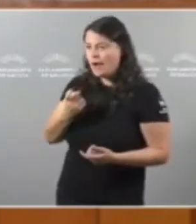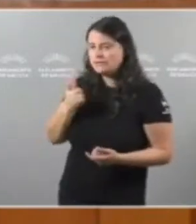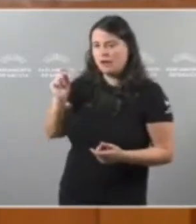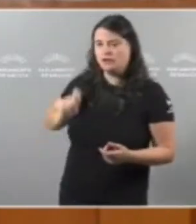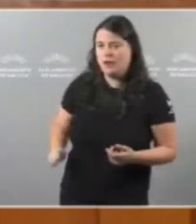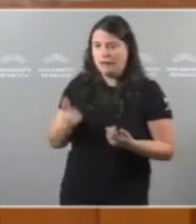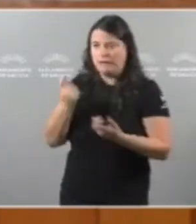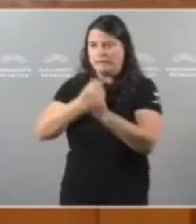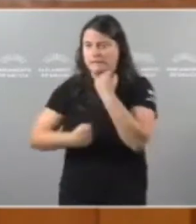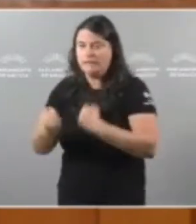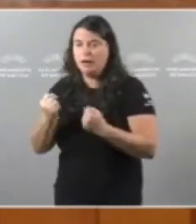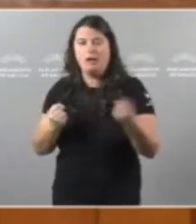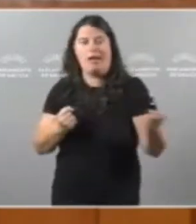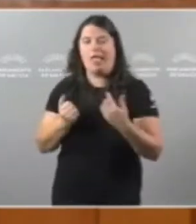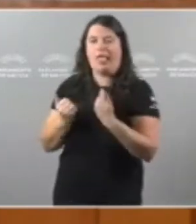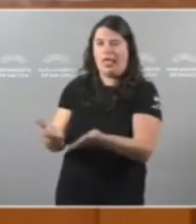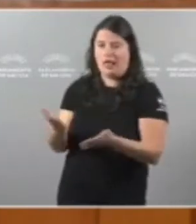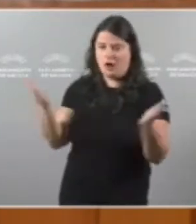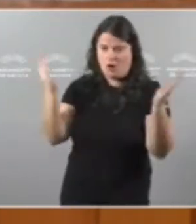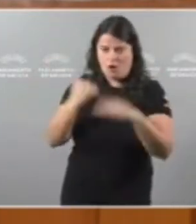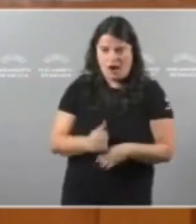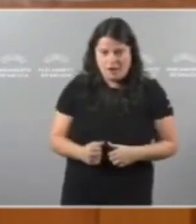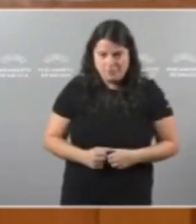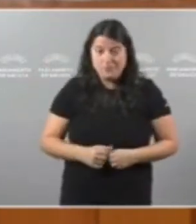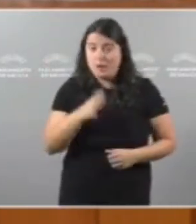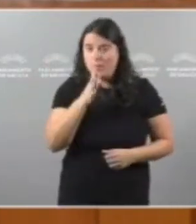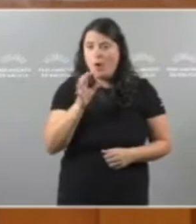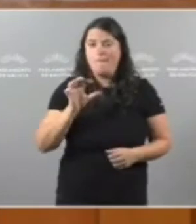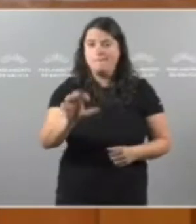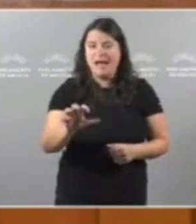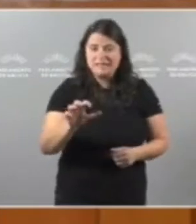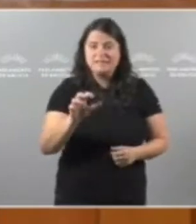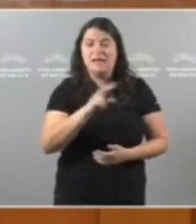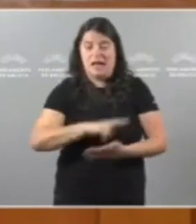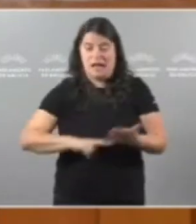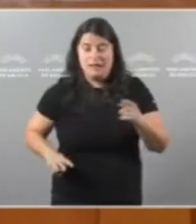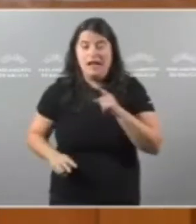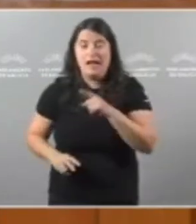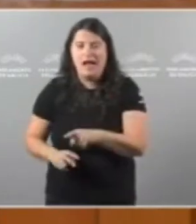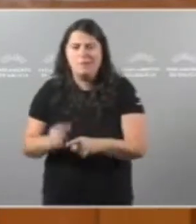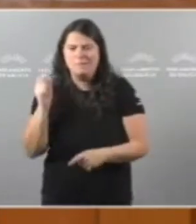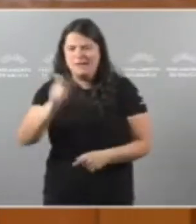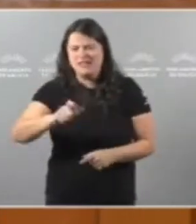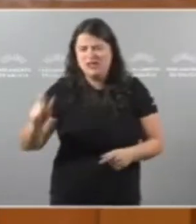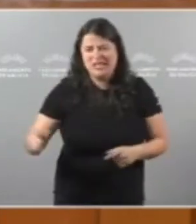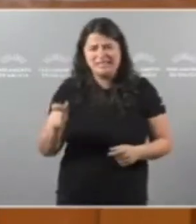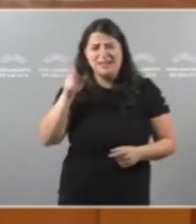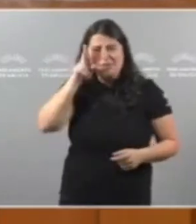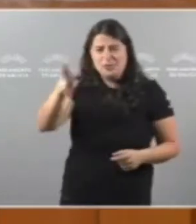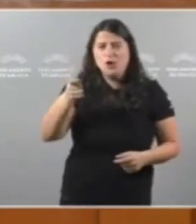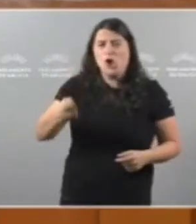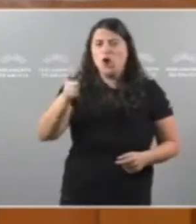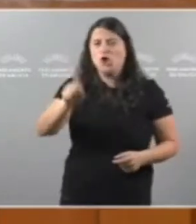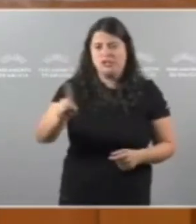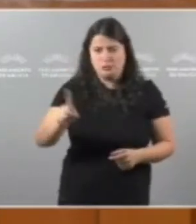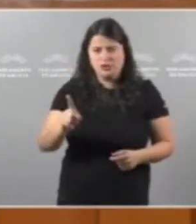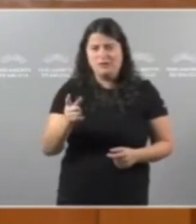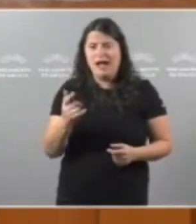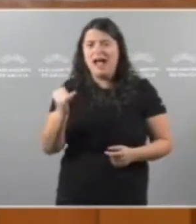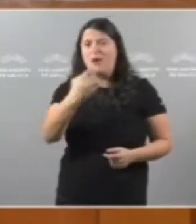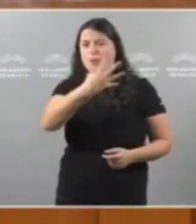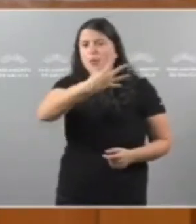non teñen esa xenerosidade Porque neste país temos a miles de persoas Que viven cunha pensión non contributiva Con